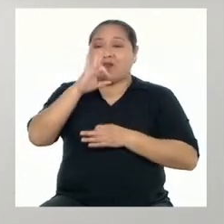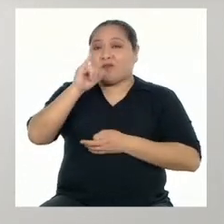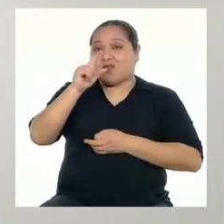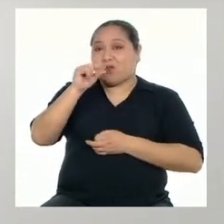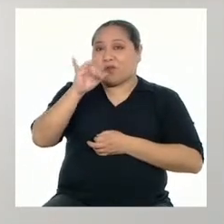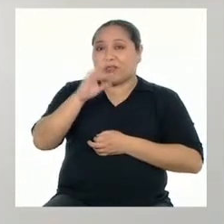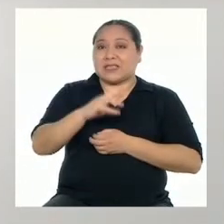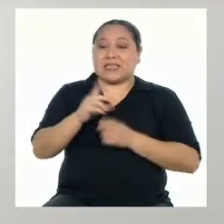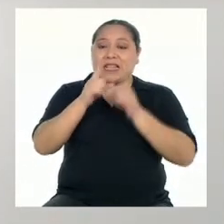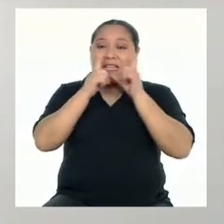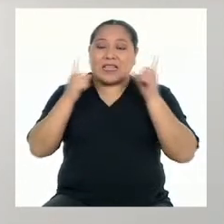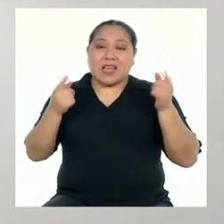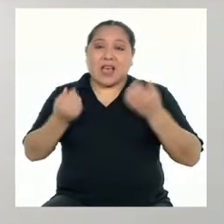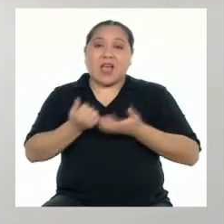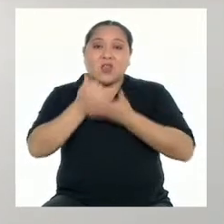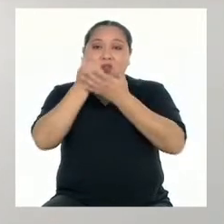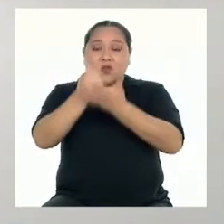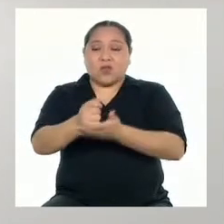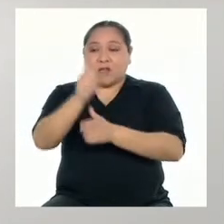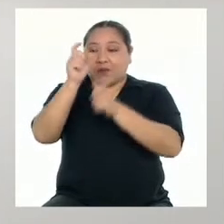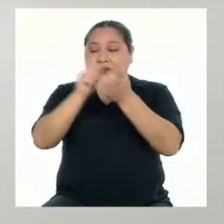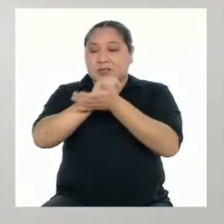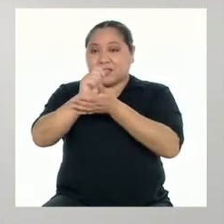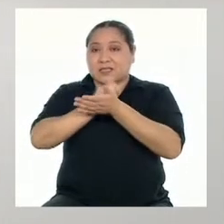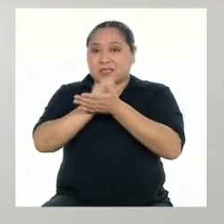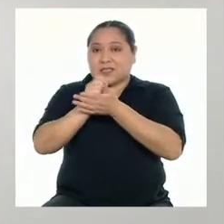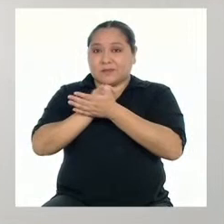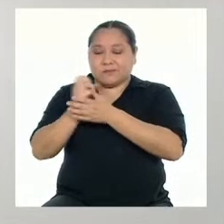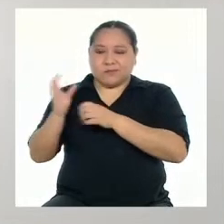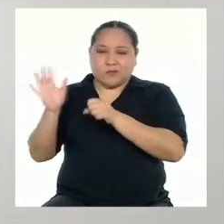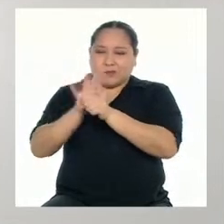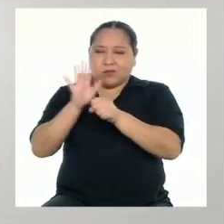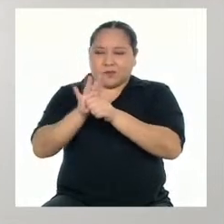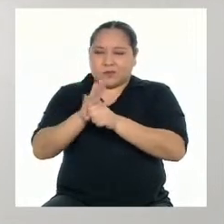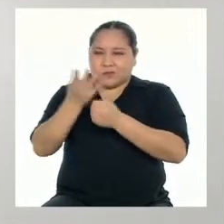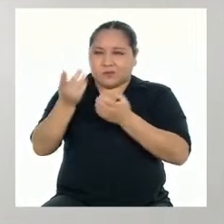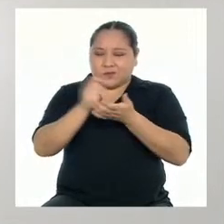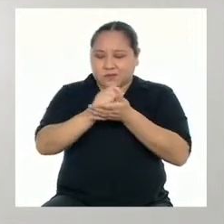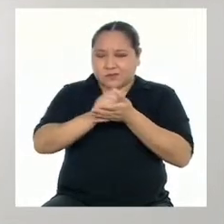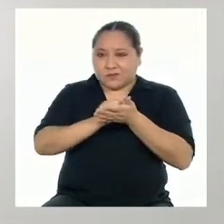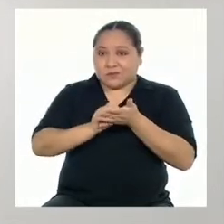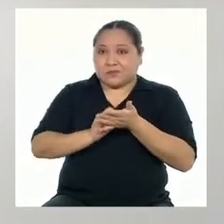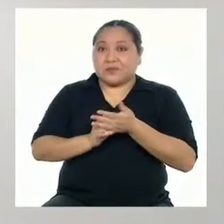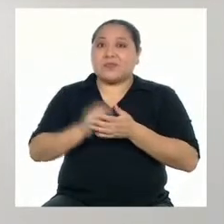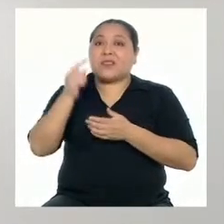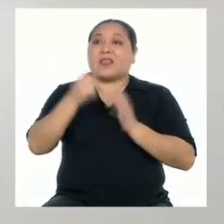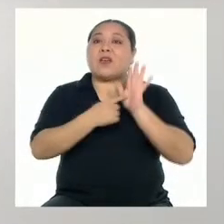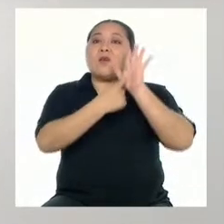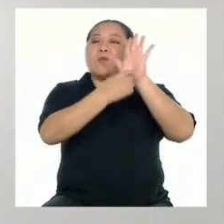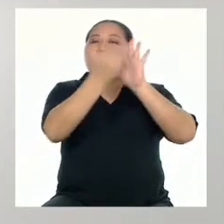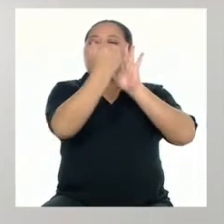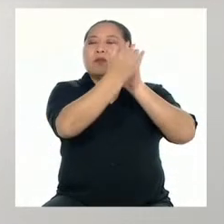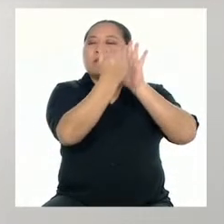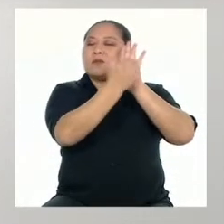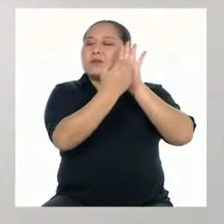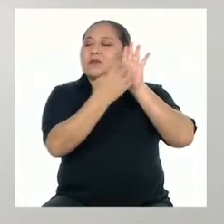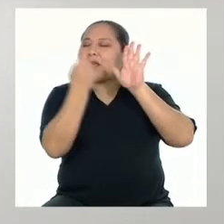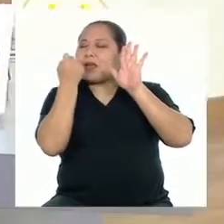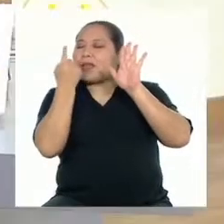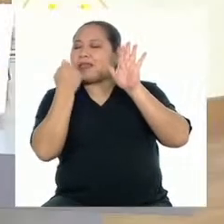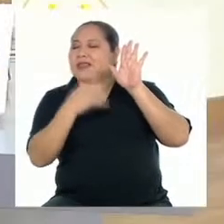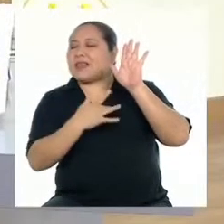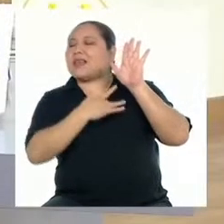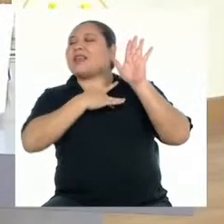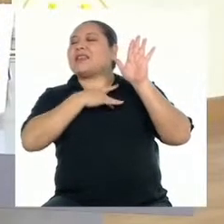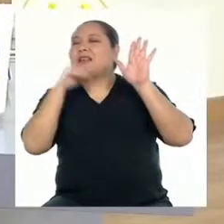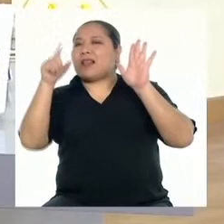permite al autor enriquecer su obra y transmitir significados que deben ser interpretados por el lector.